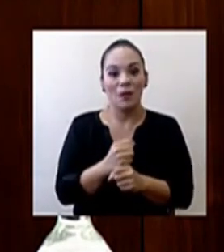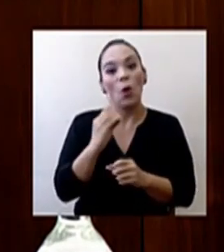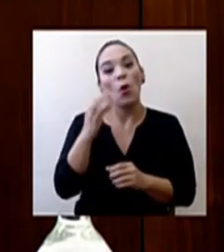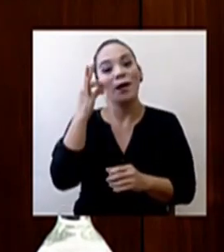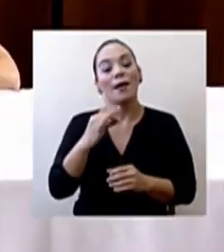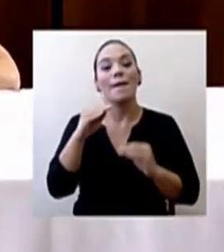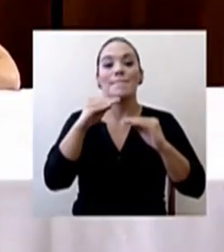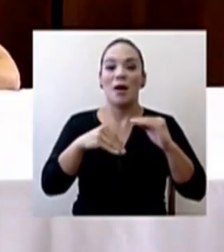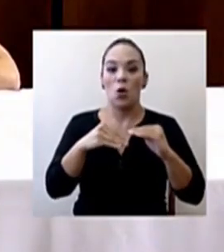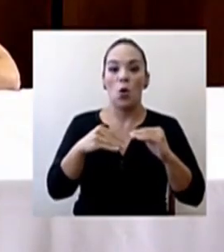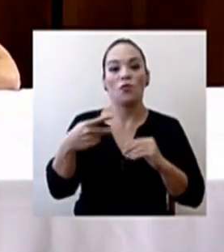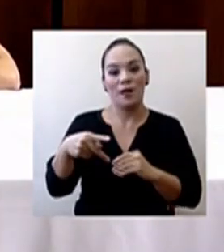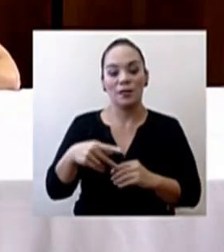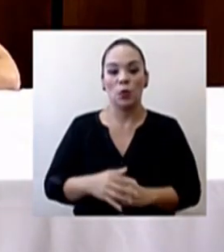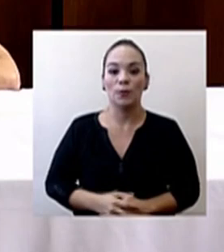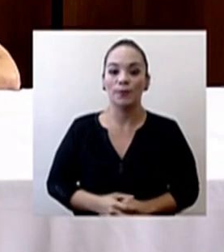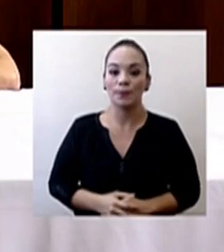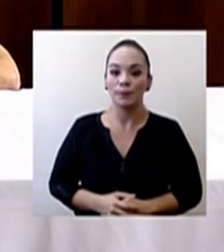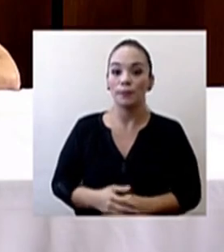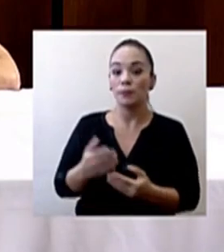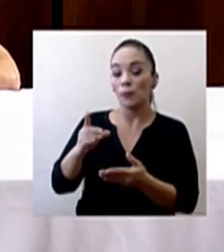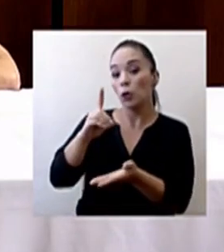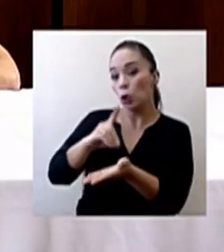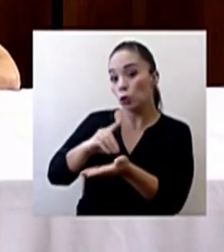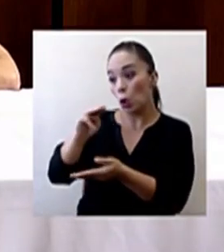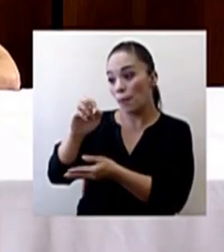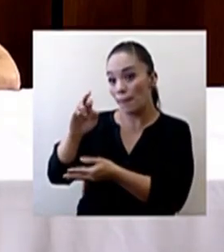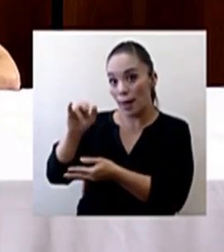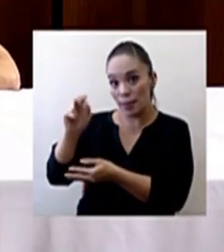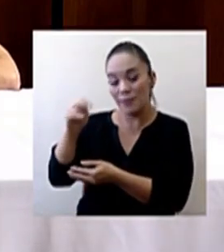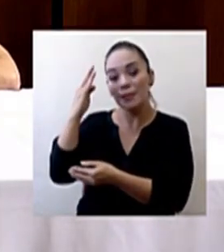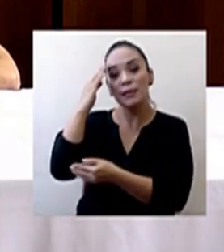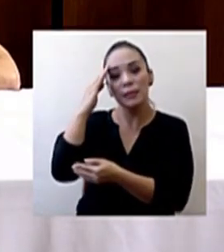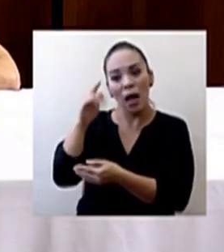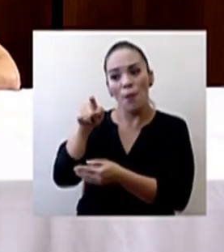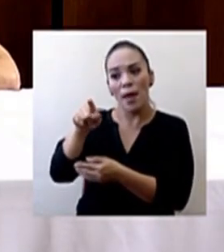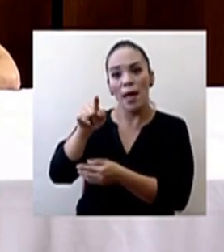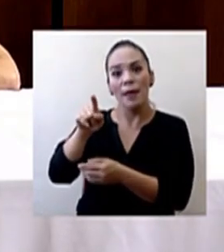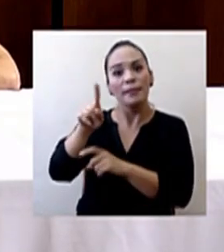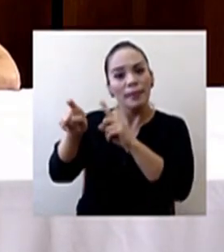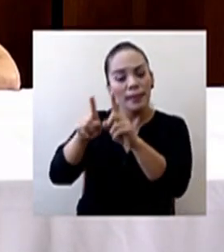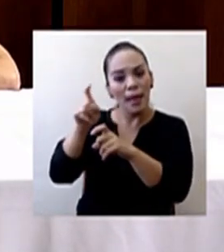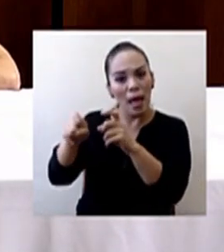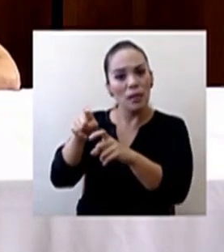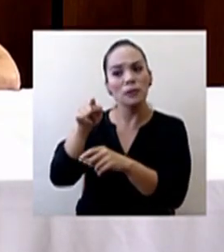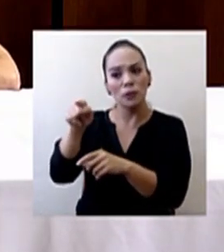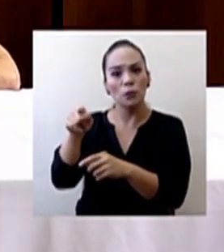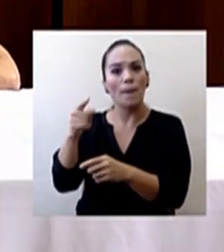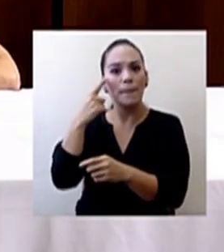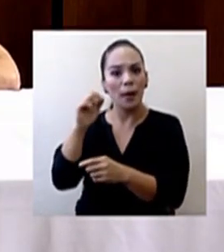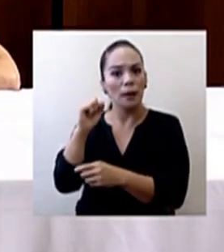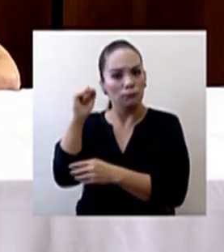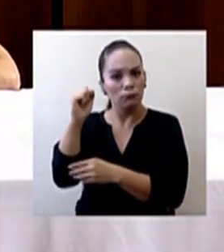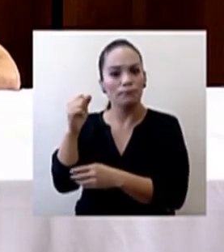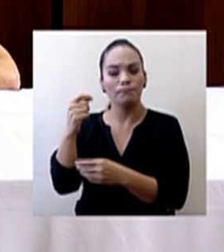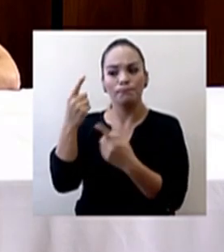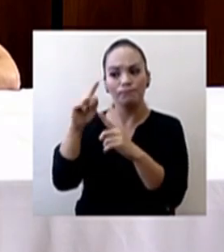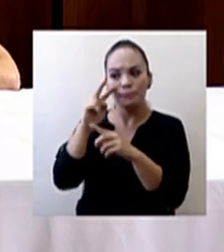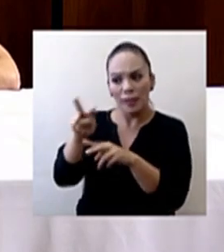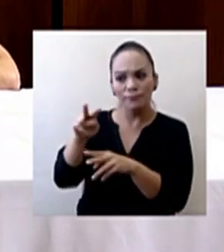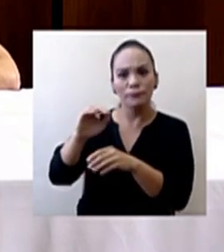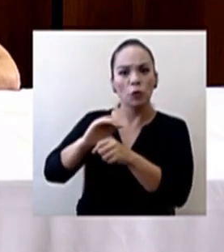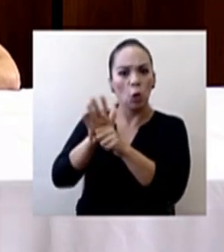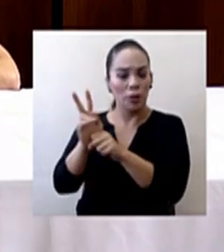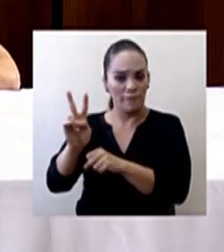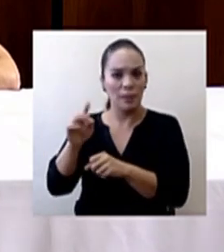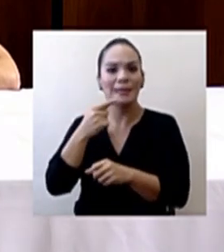riesgo. Doctor Marín, se sabe que la aplicación de test masivos es la fórmula más exitosa para ganarle al coronavirus. Lo dice también